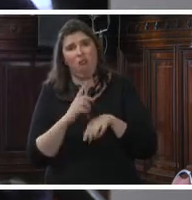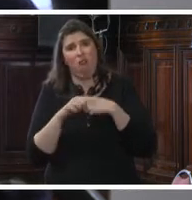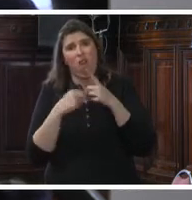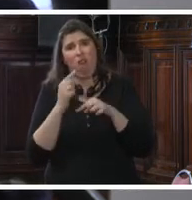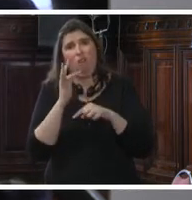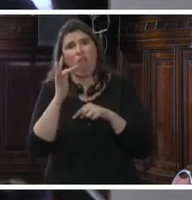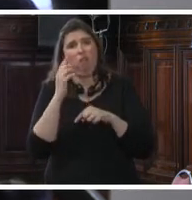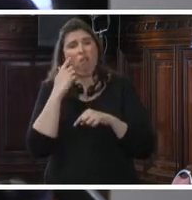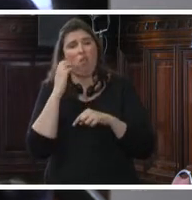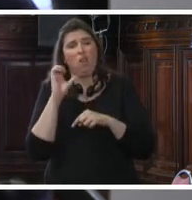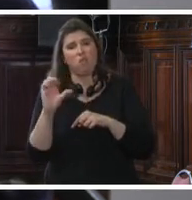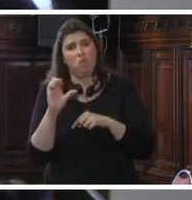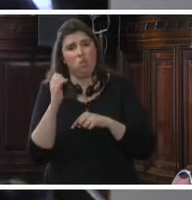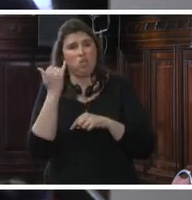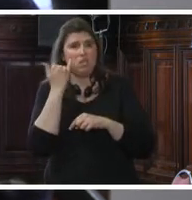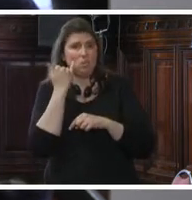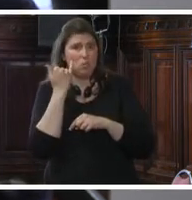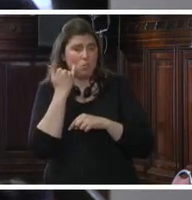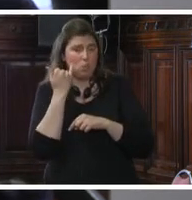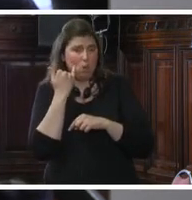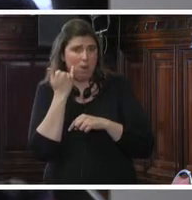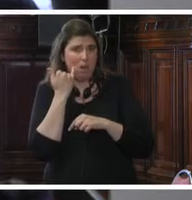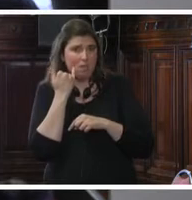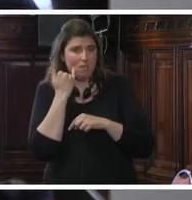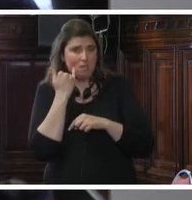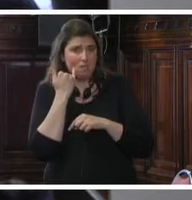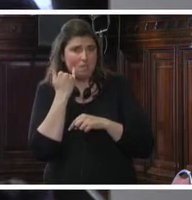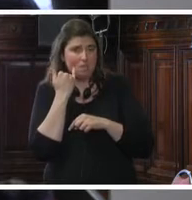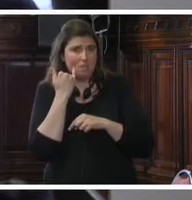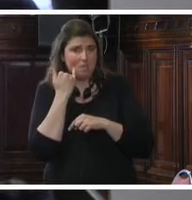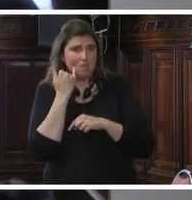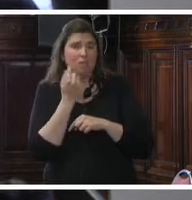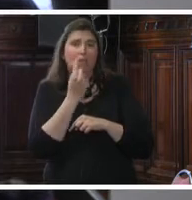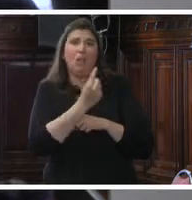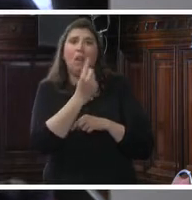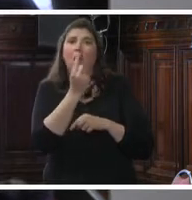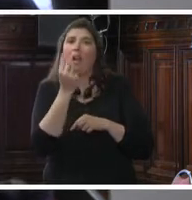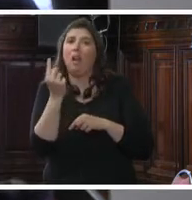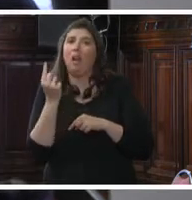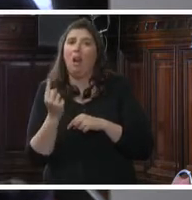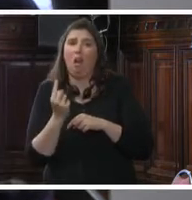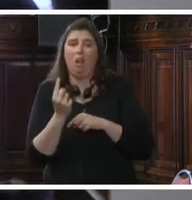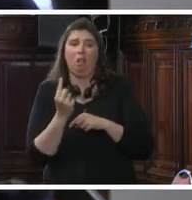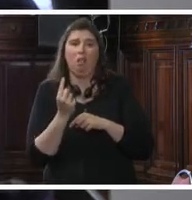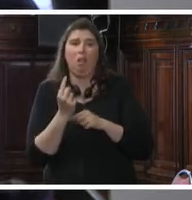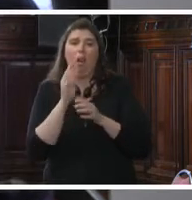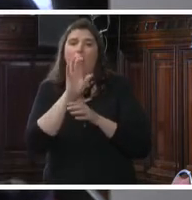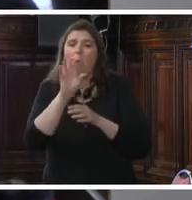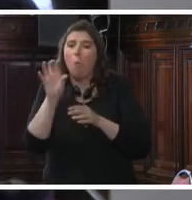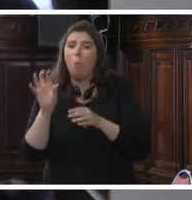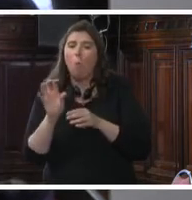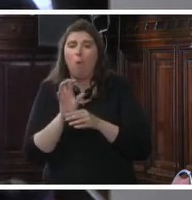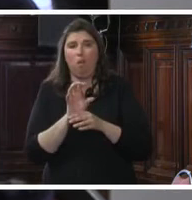violaciones sexuales de que van a ser objeto en cada caseta, en cada puesto